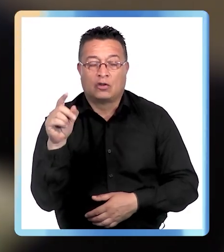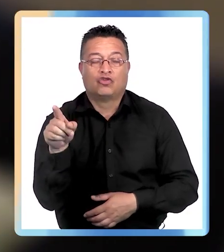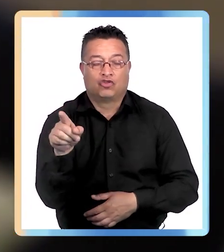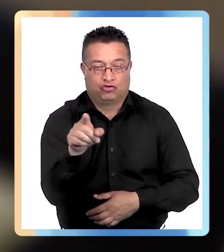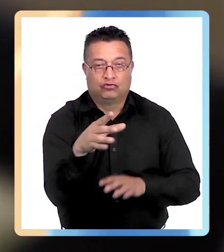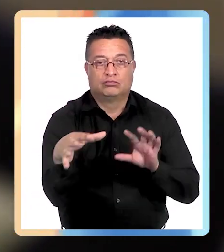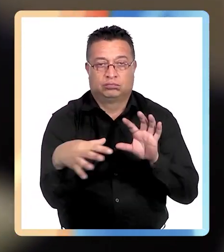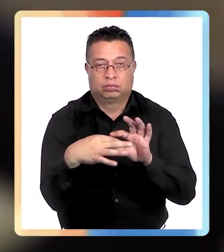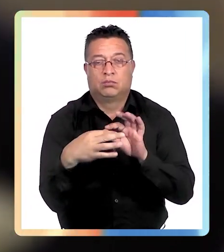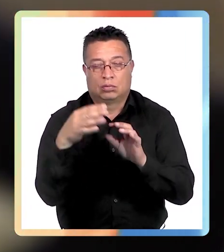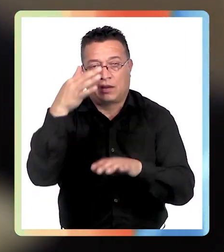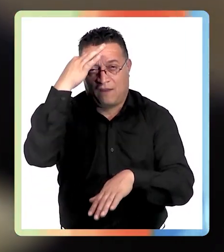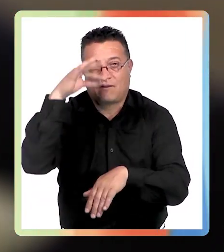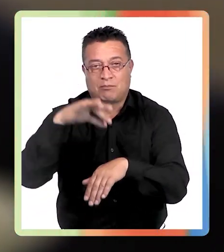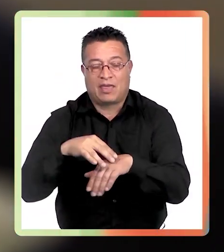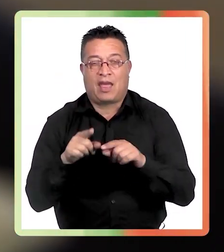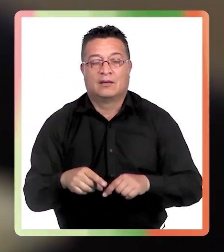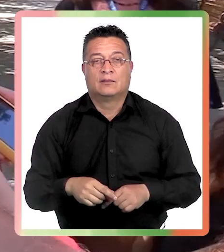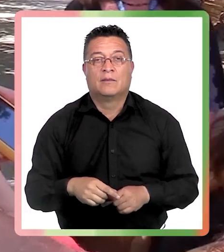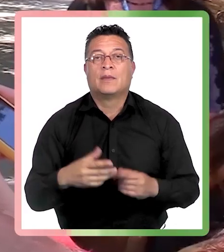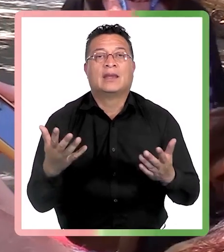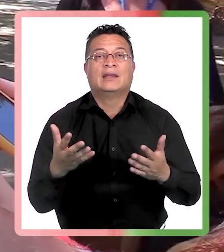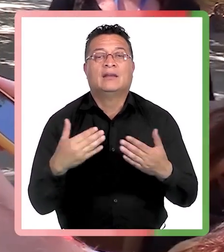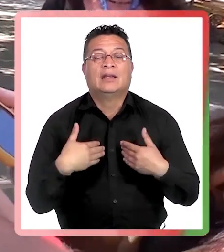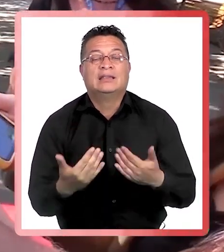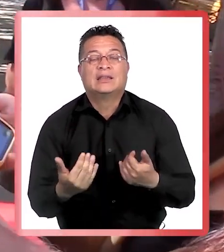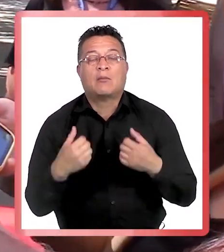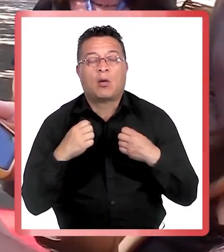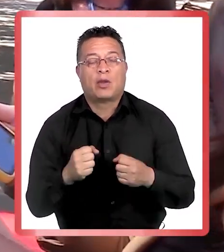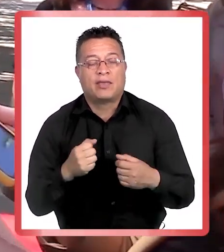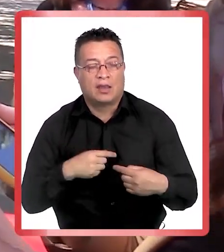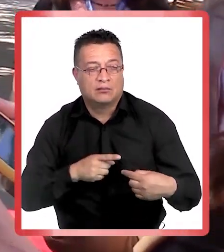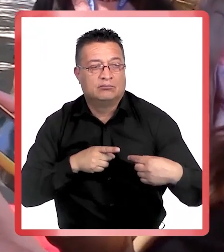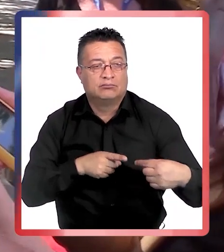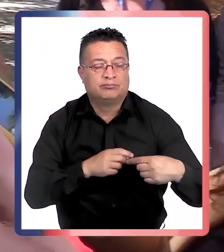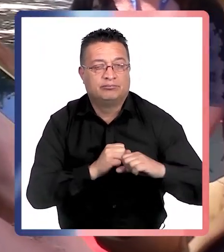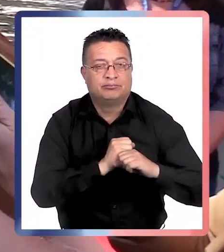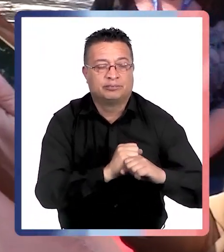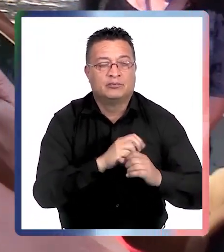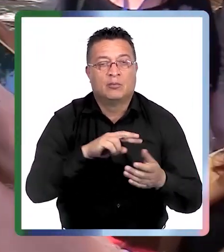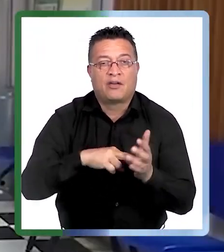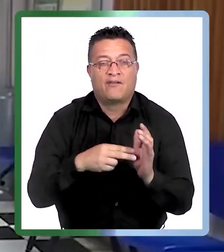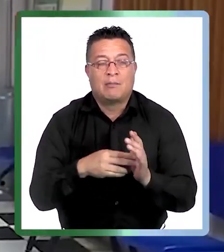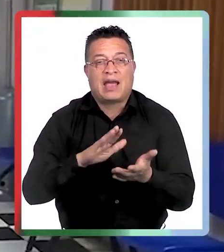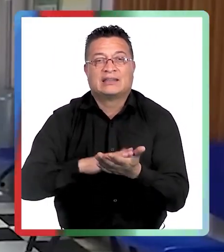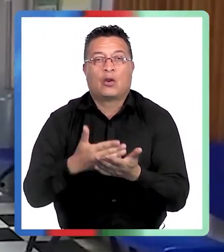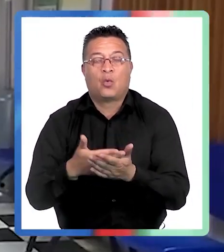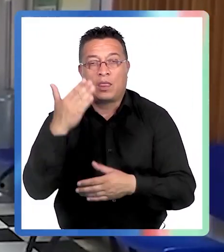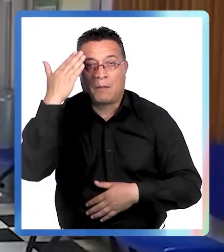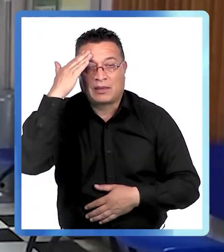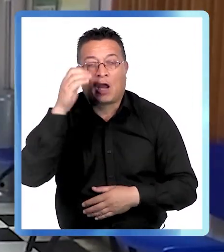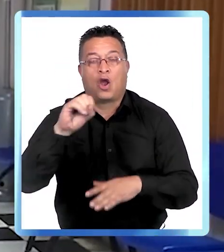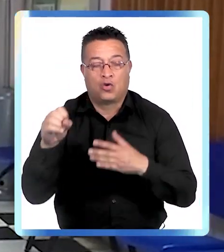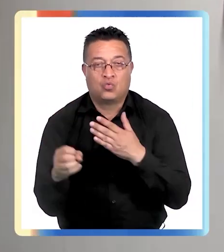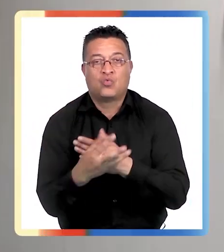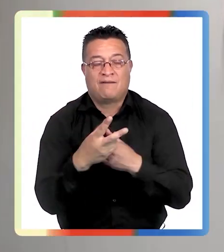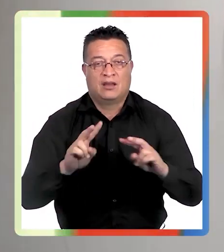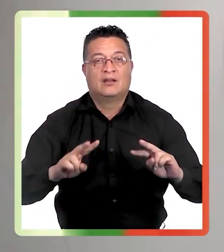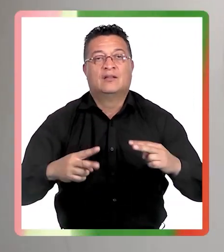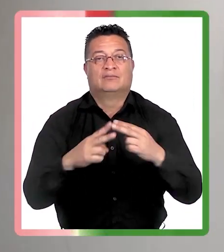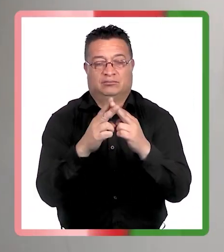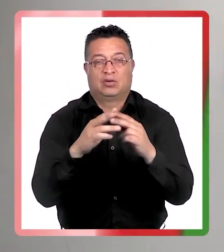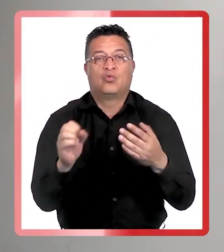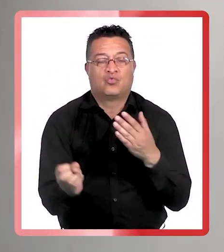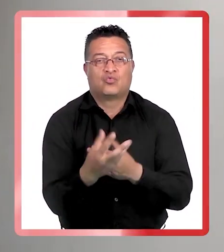que ver con estas patologías. ¿Y qué necesitamos para enfrentar entonces esta crisis de salud mental? Una nueva infraestructura. Una nueva